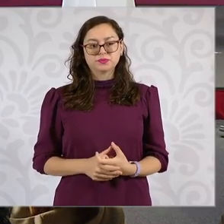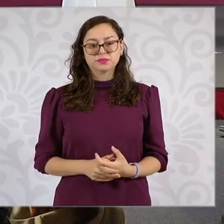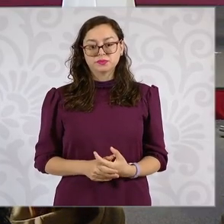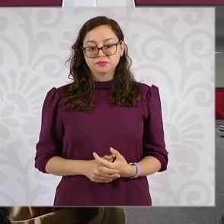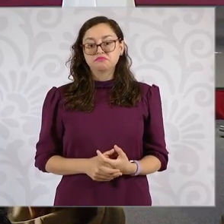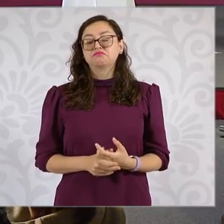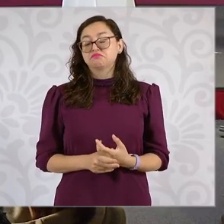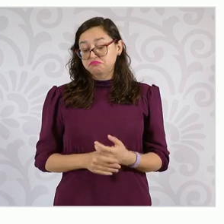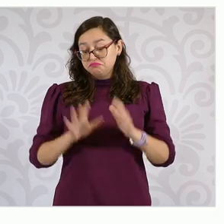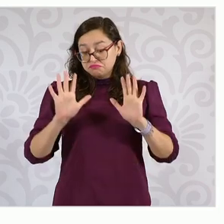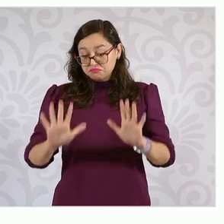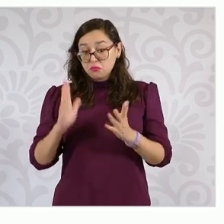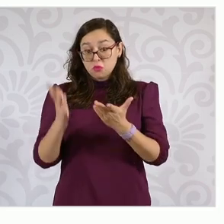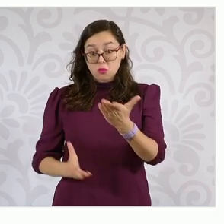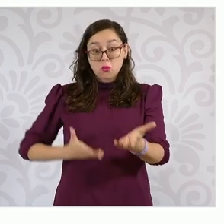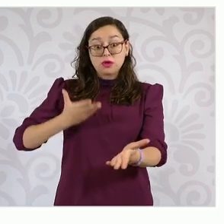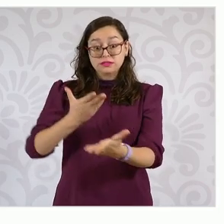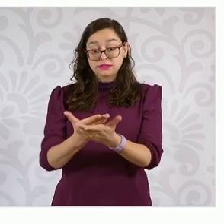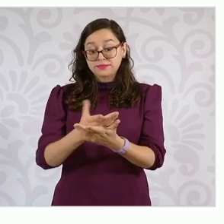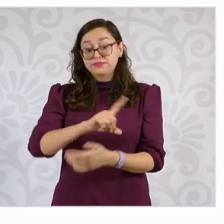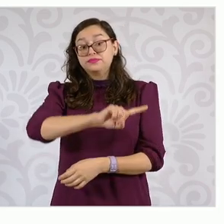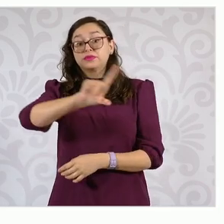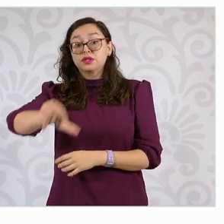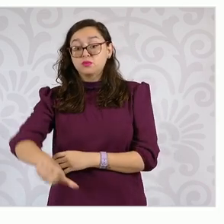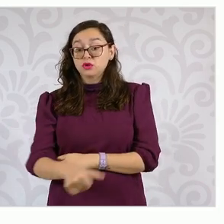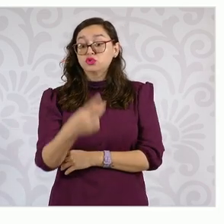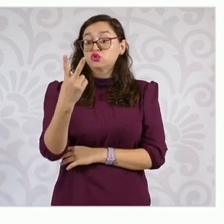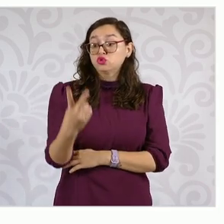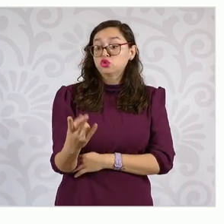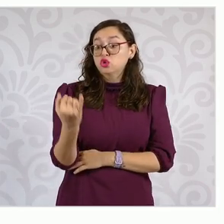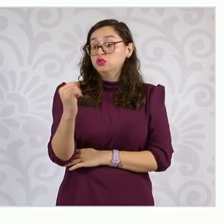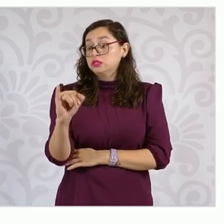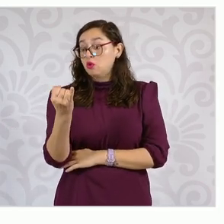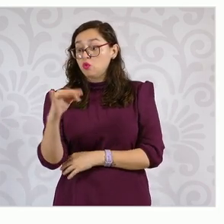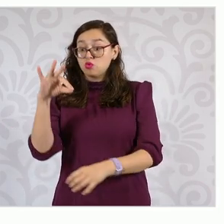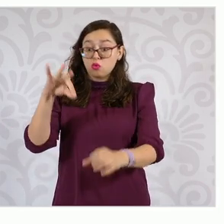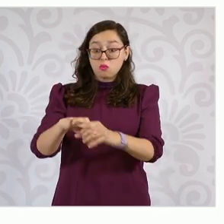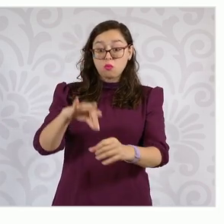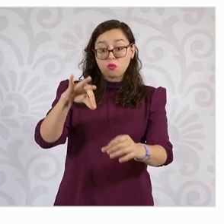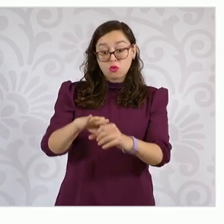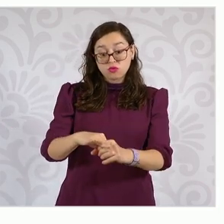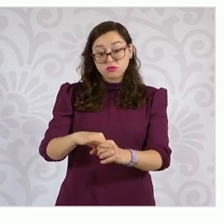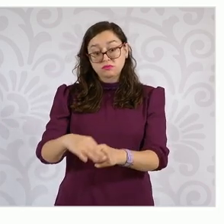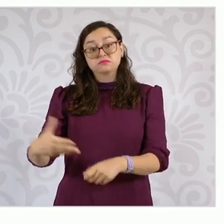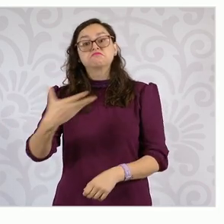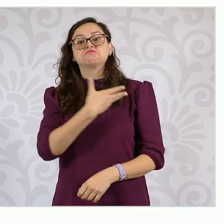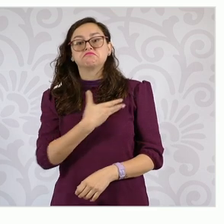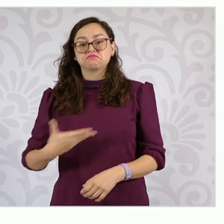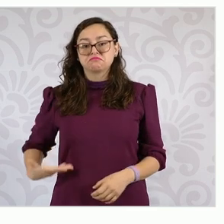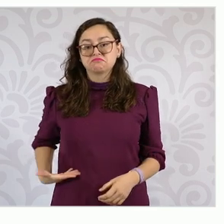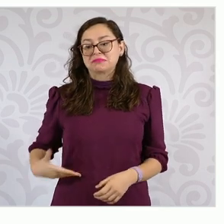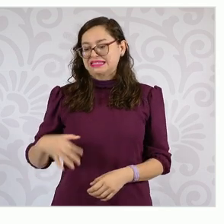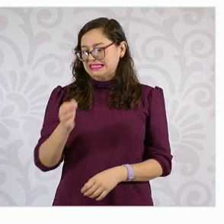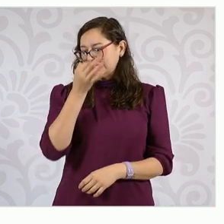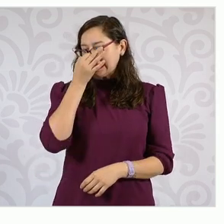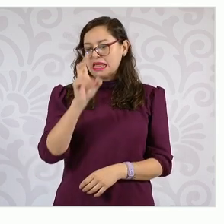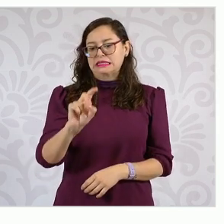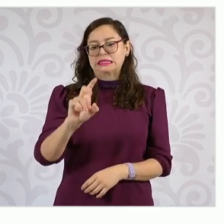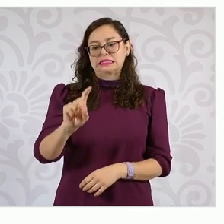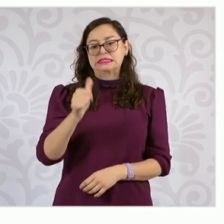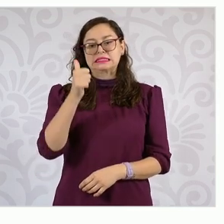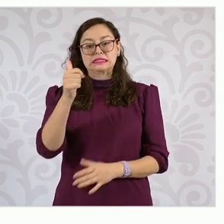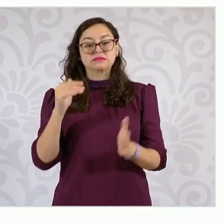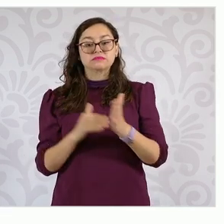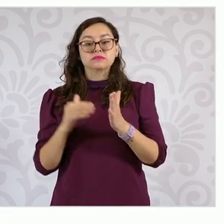votación? El 2 de junio ganamos para la presidencia casi 36 millones de